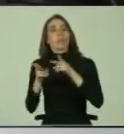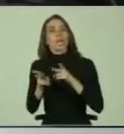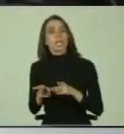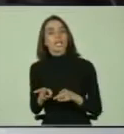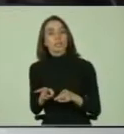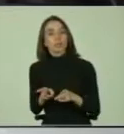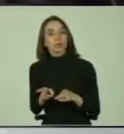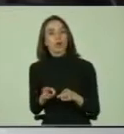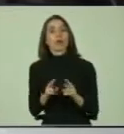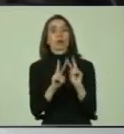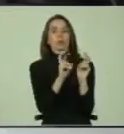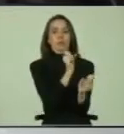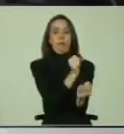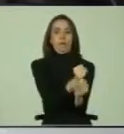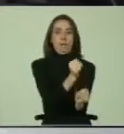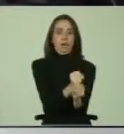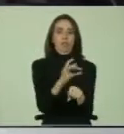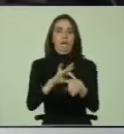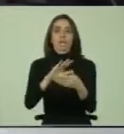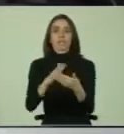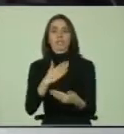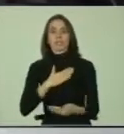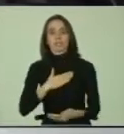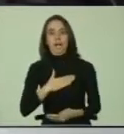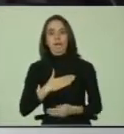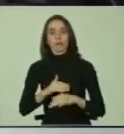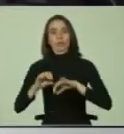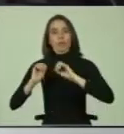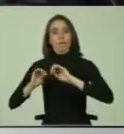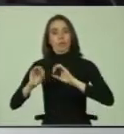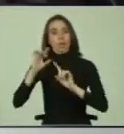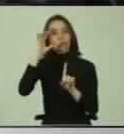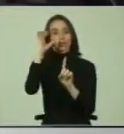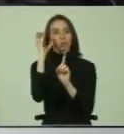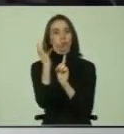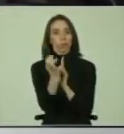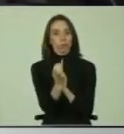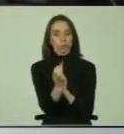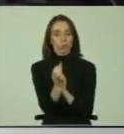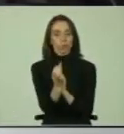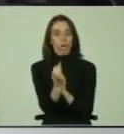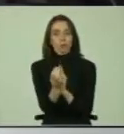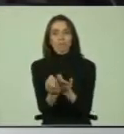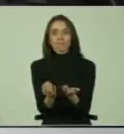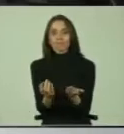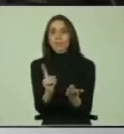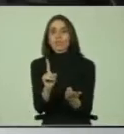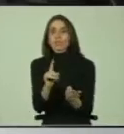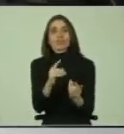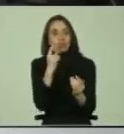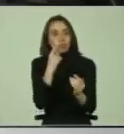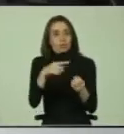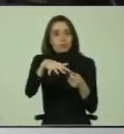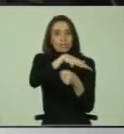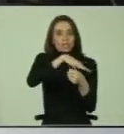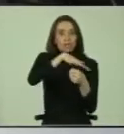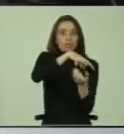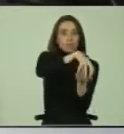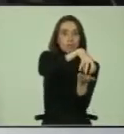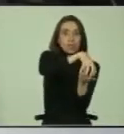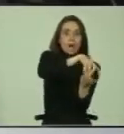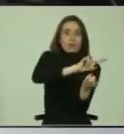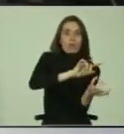sobre todo en materia laboral, de salud, educación, cultura y una insuficiente adecuación de las ciudades para